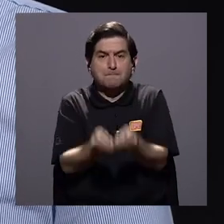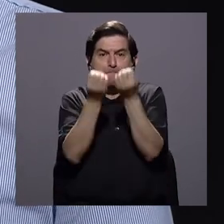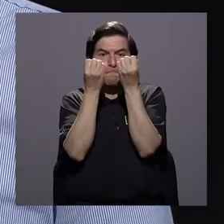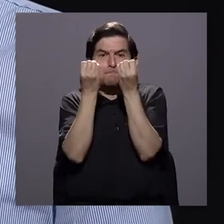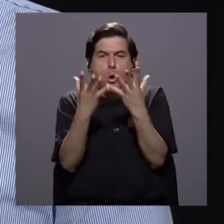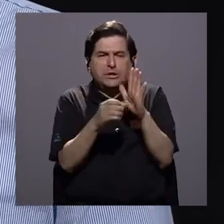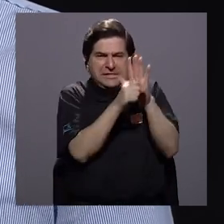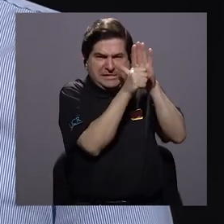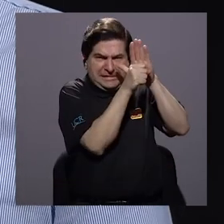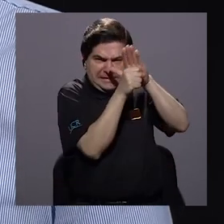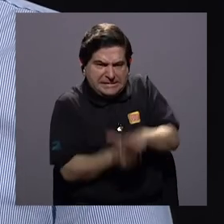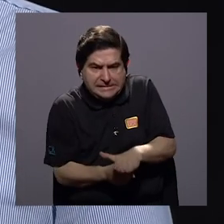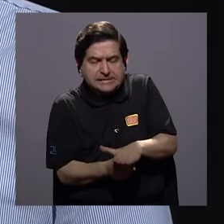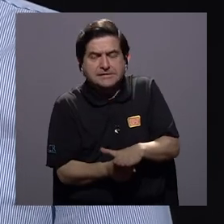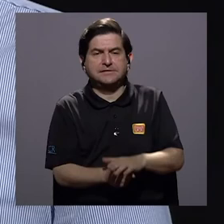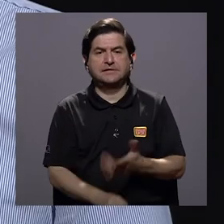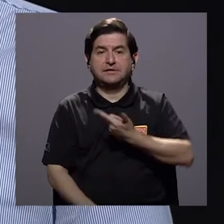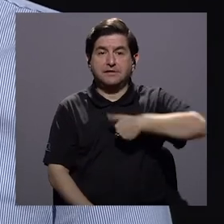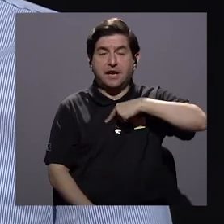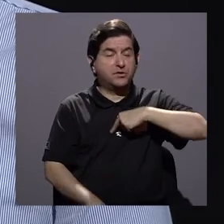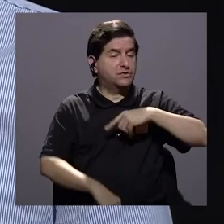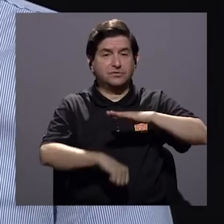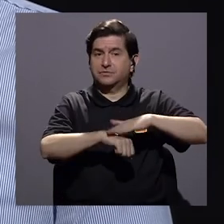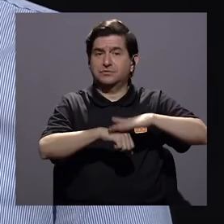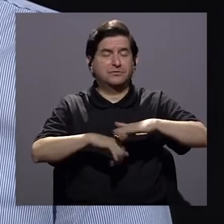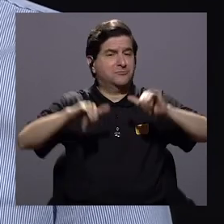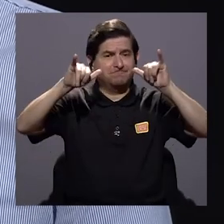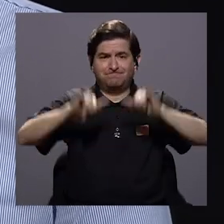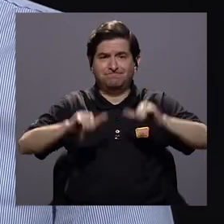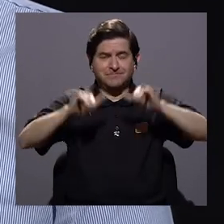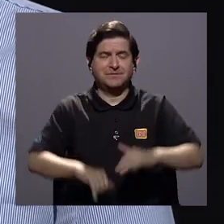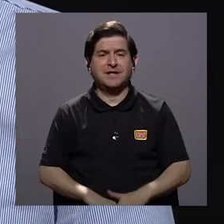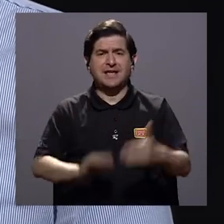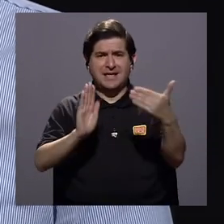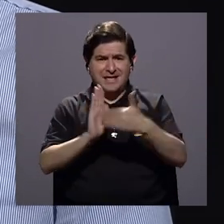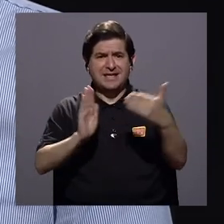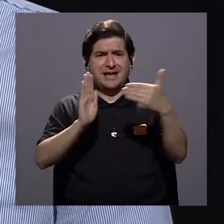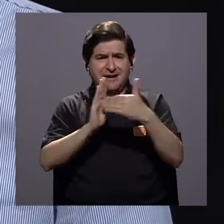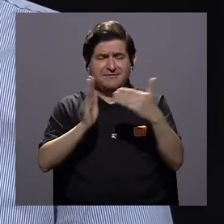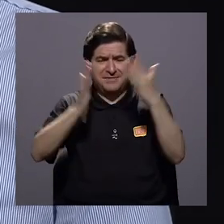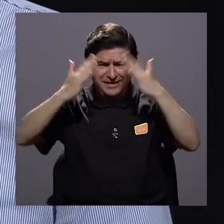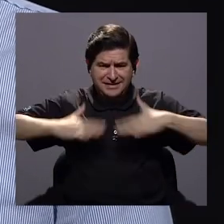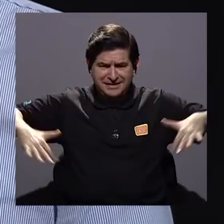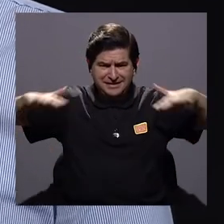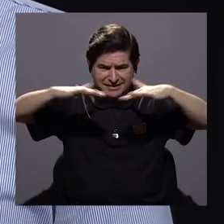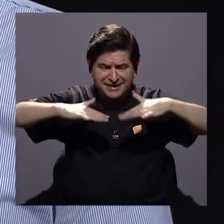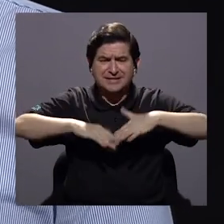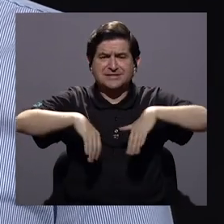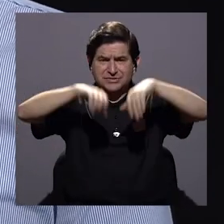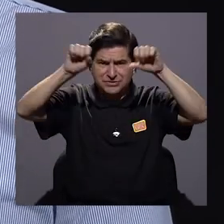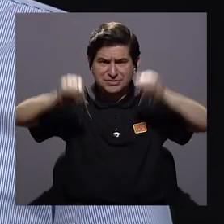de presiones sobre el territorio que nos hacen insostenibles y nos generan una huella ecológica muy compleja.